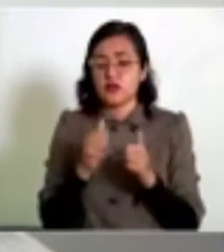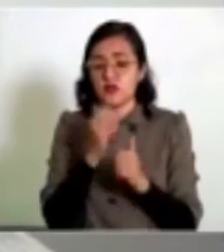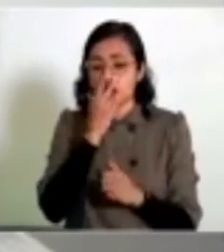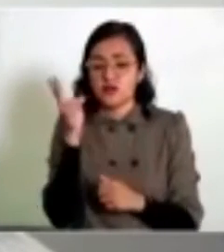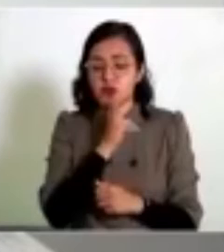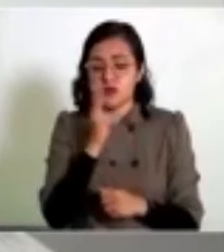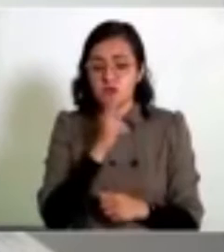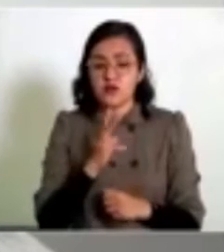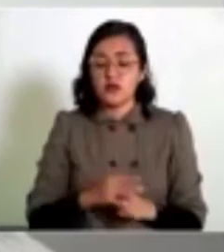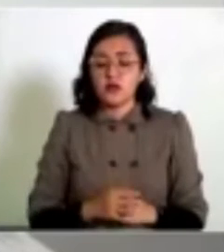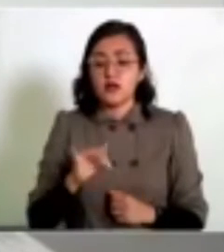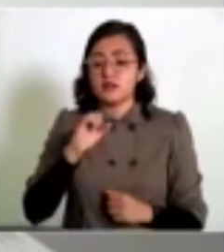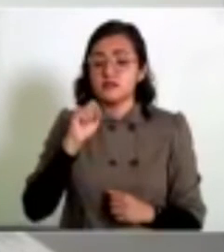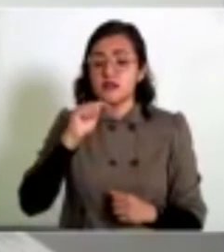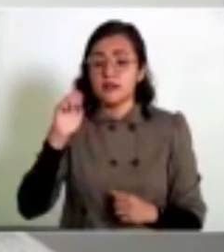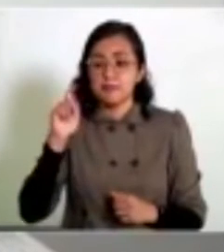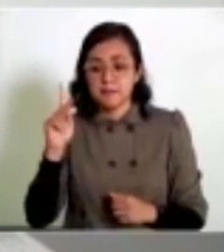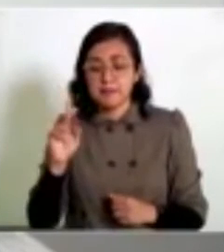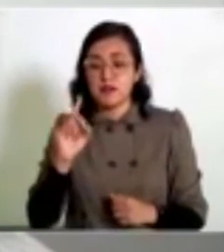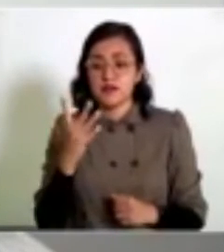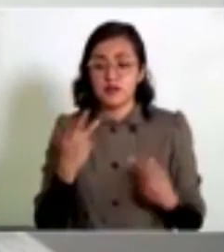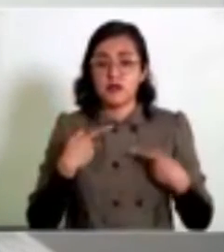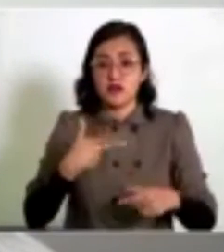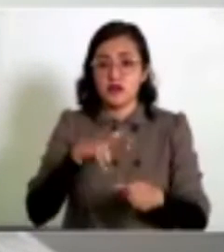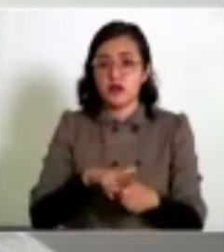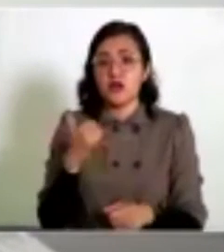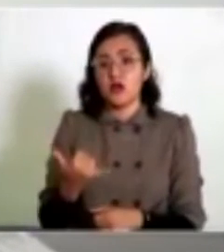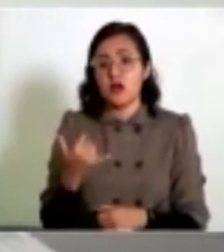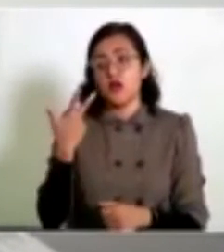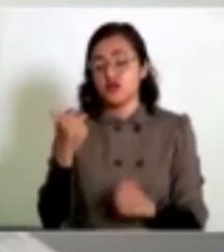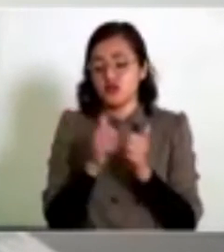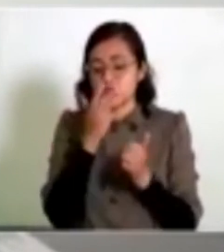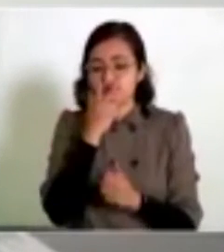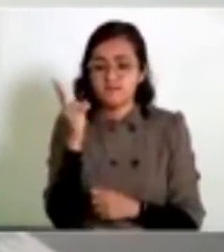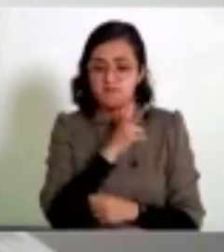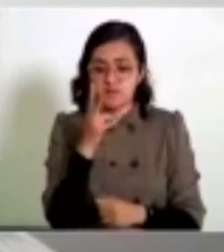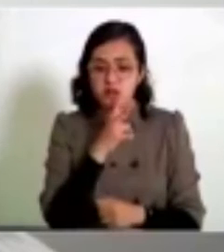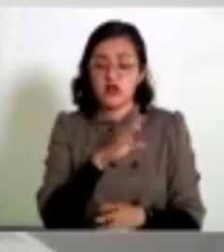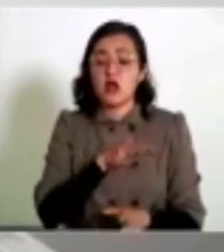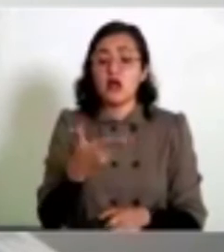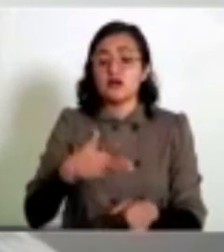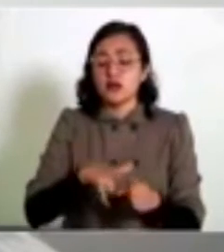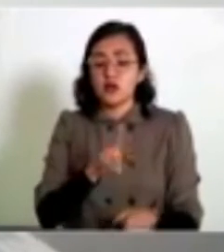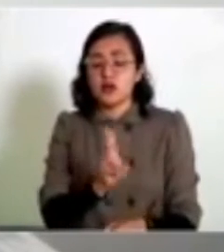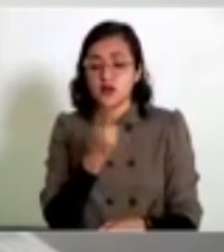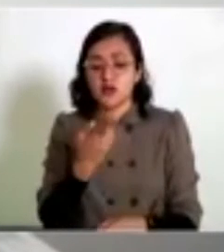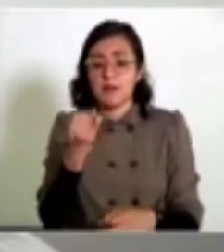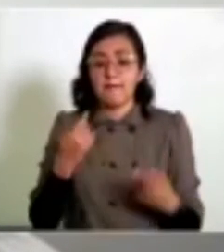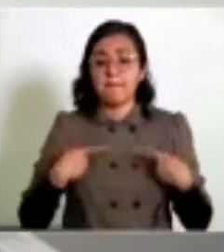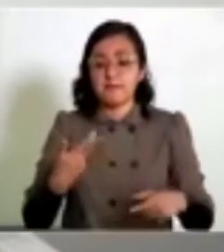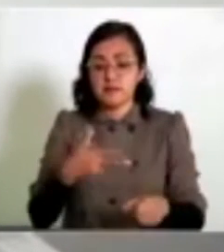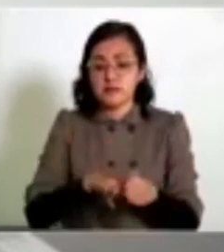ventilación mecánica. ISTEP, 34 pacientes y 8 con ventilación asistida. Hospital universitario, 9